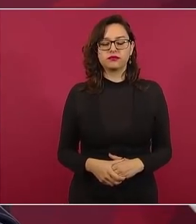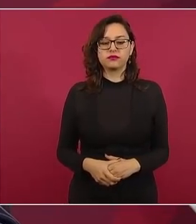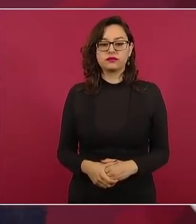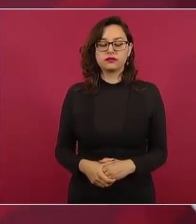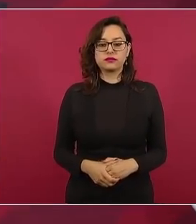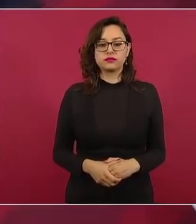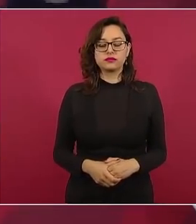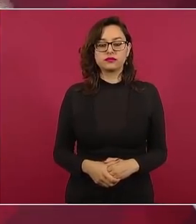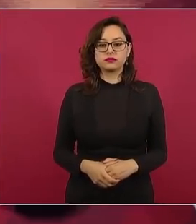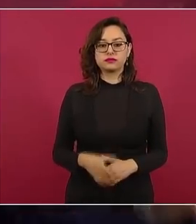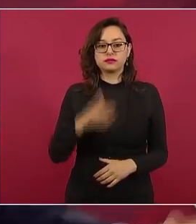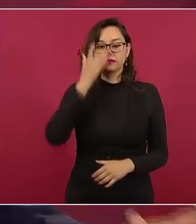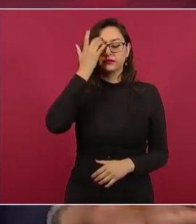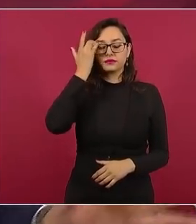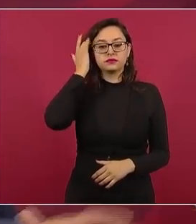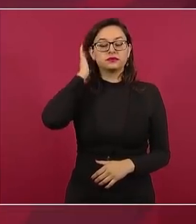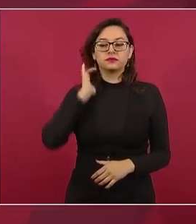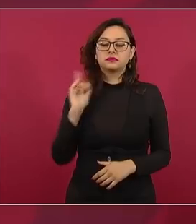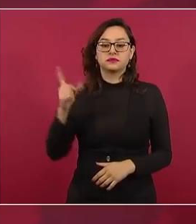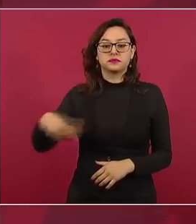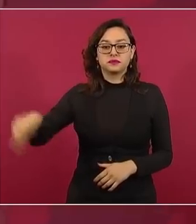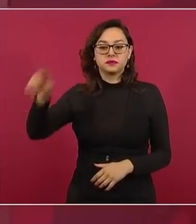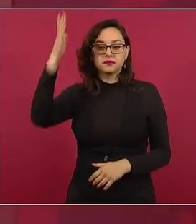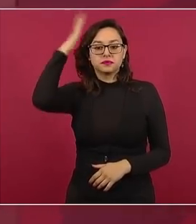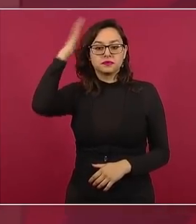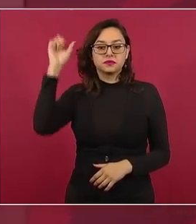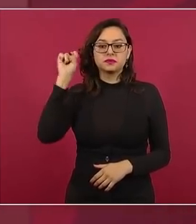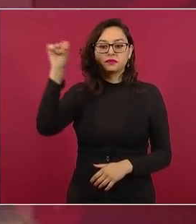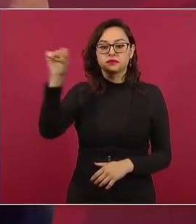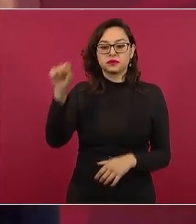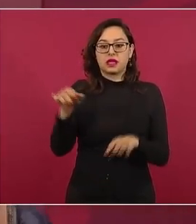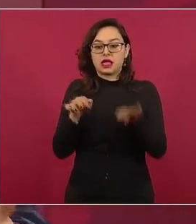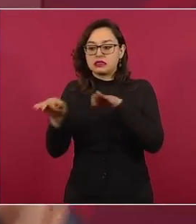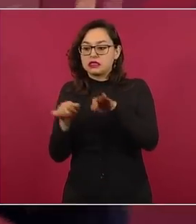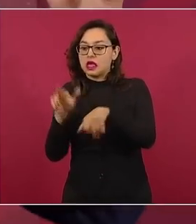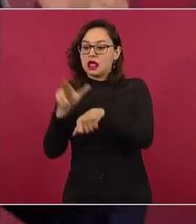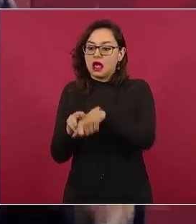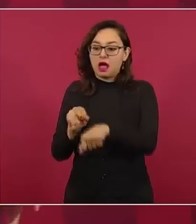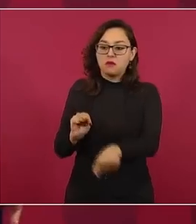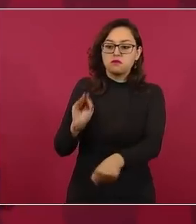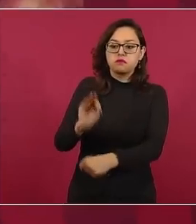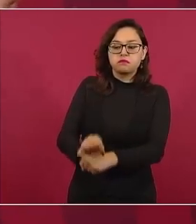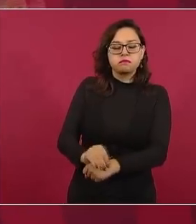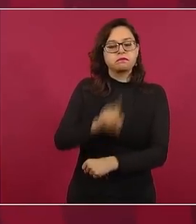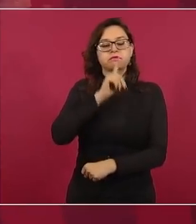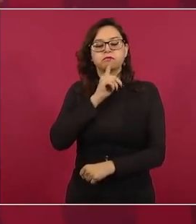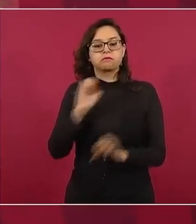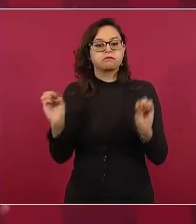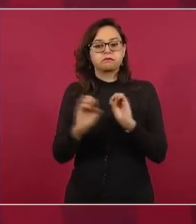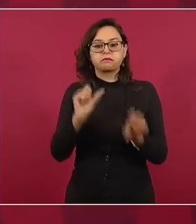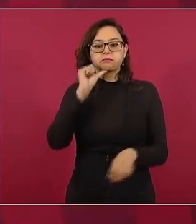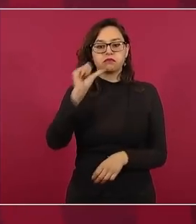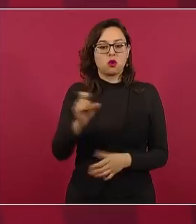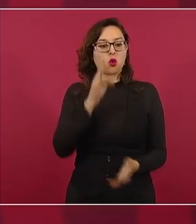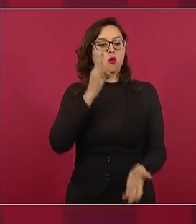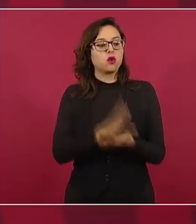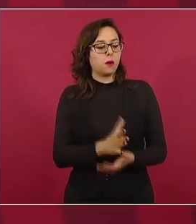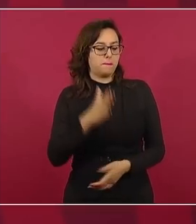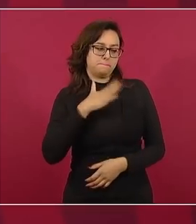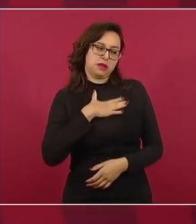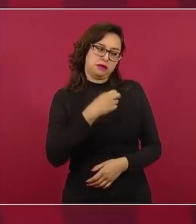O no les importaban los trabajadores, lo que querían era seguir manteniendo sus privilegios.